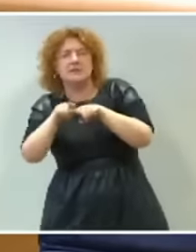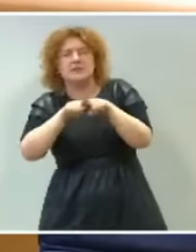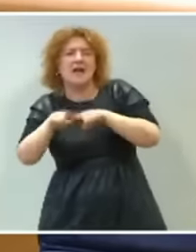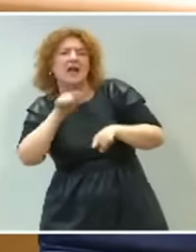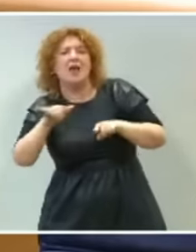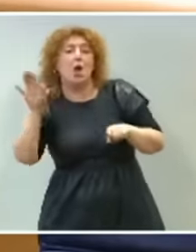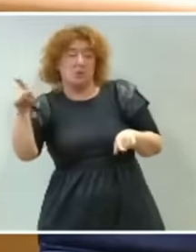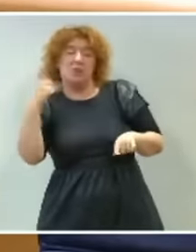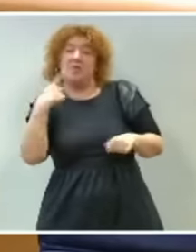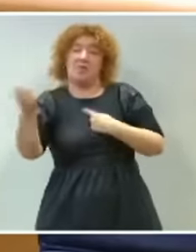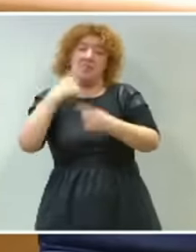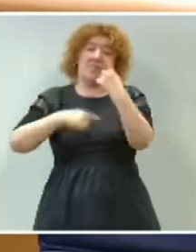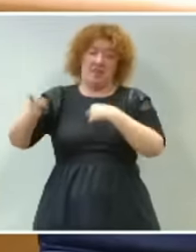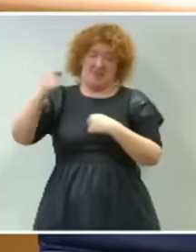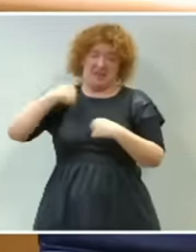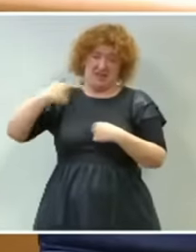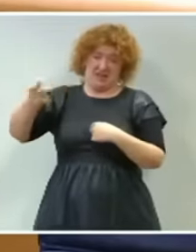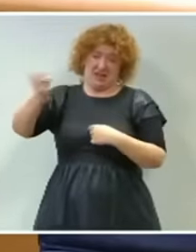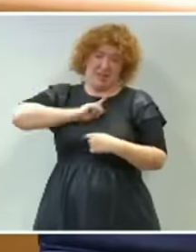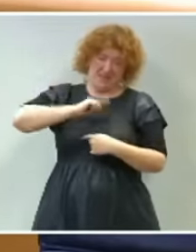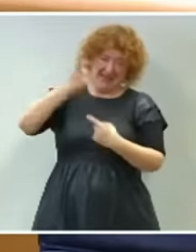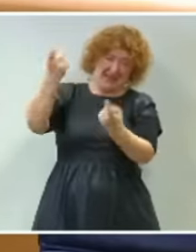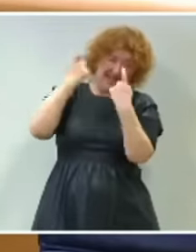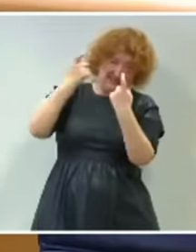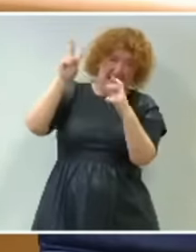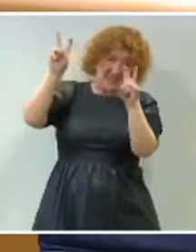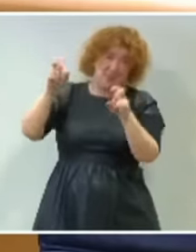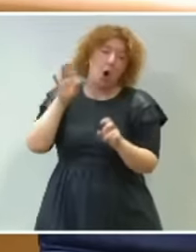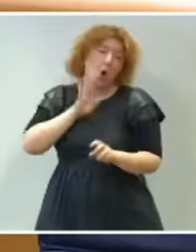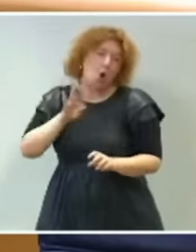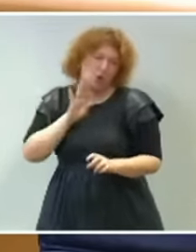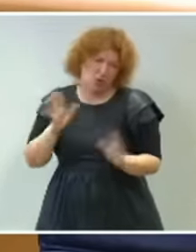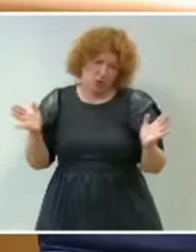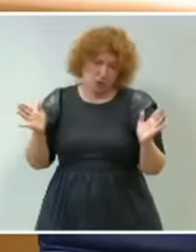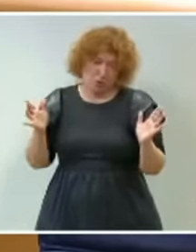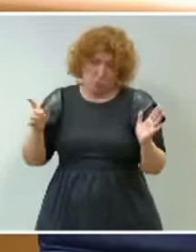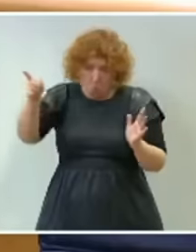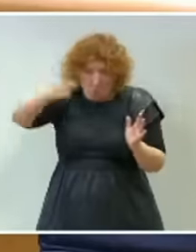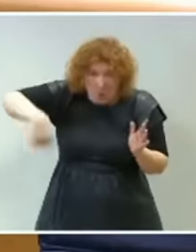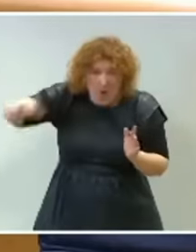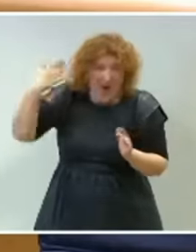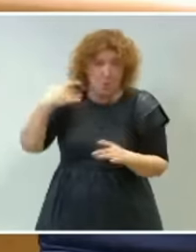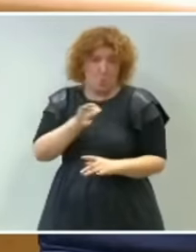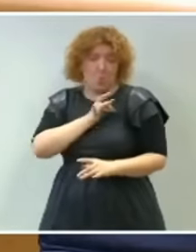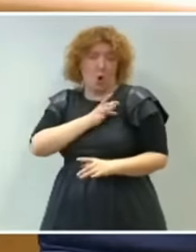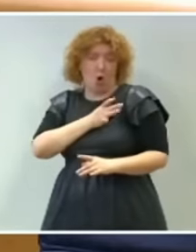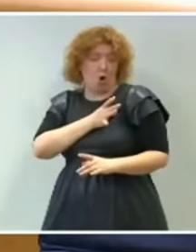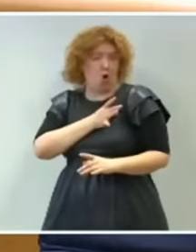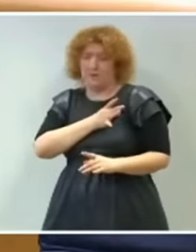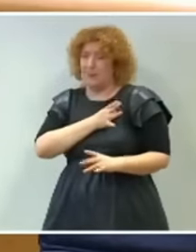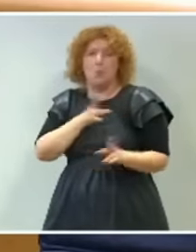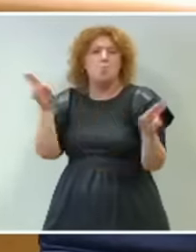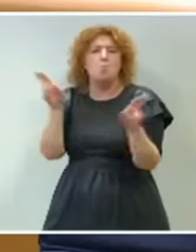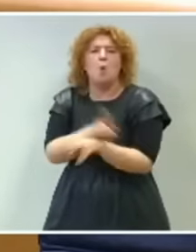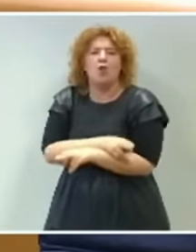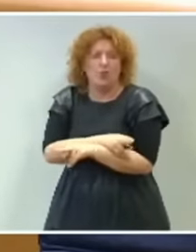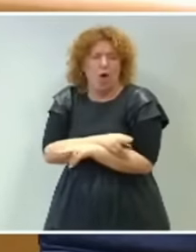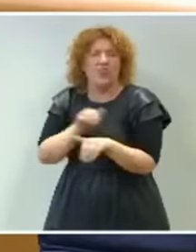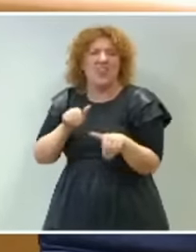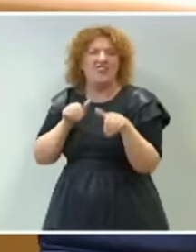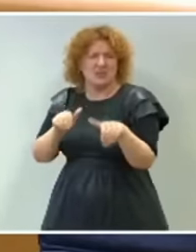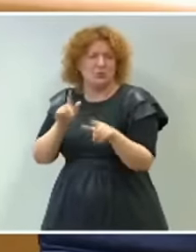corrupción al Partido Socialista. Ustedes, ustedes que fueron expulsados de la Moncloa en una moción de censura